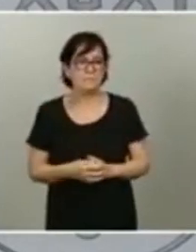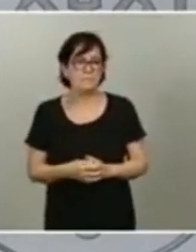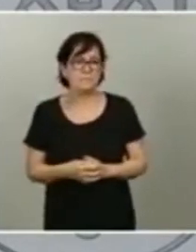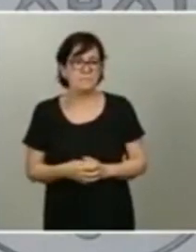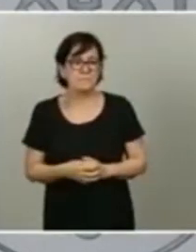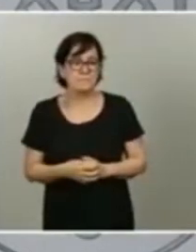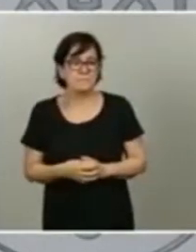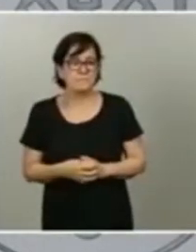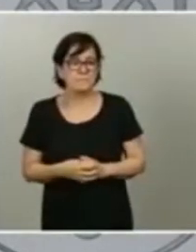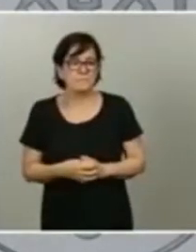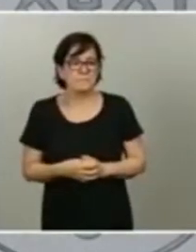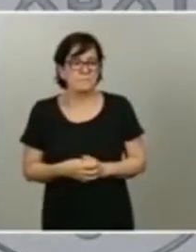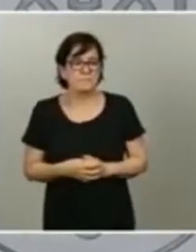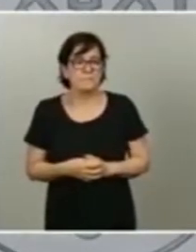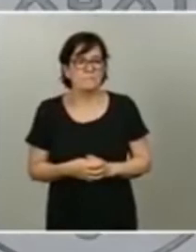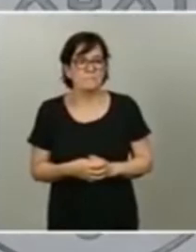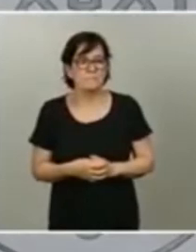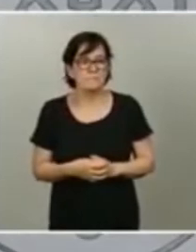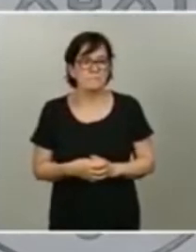Nicolai